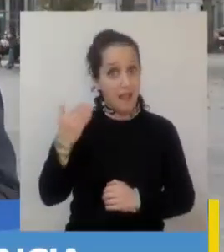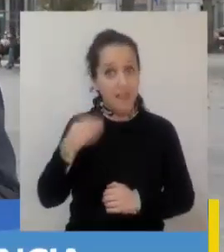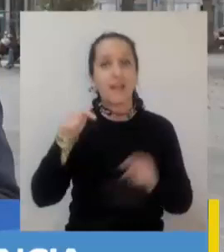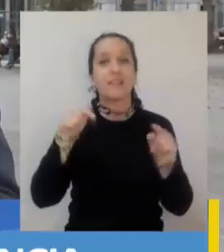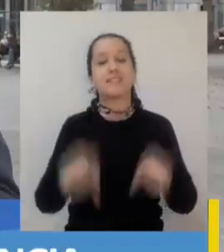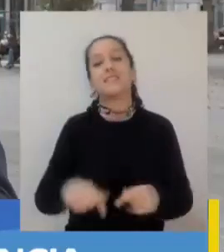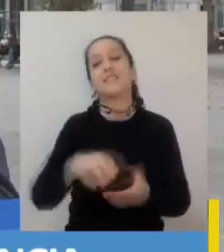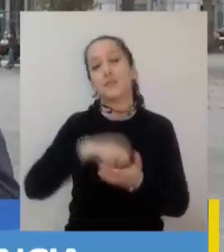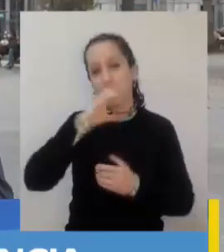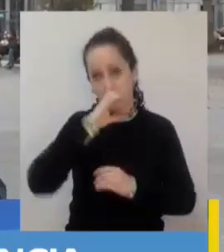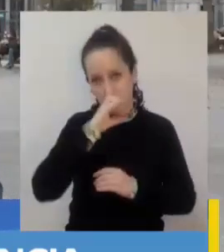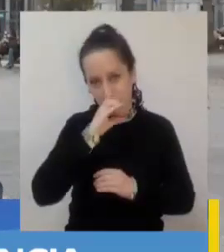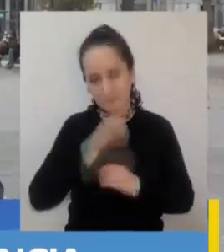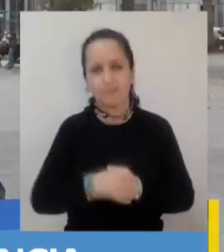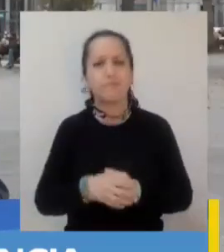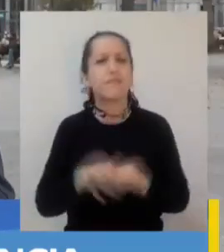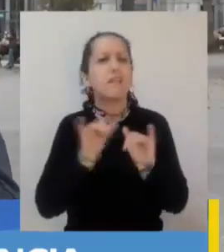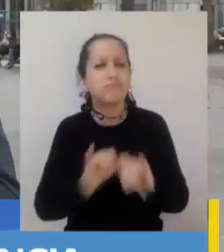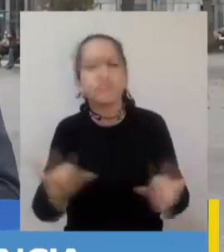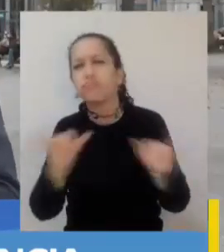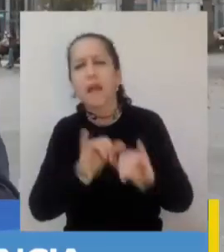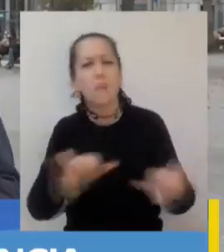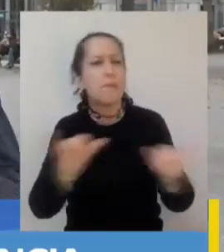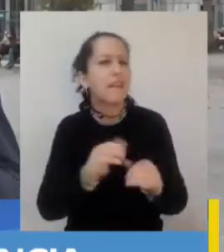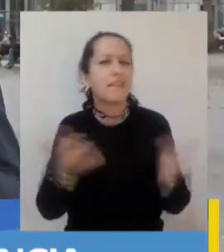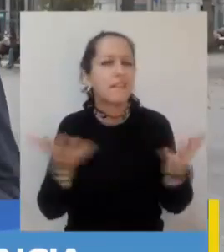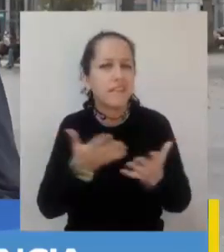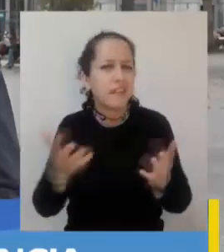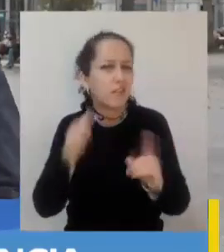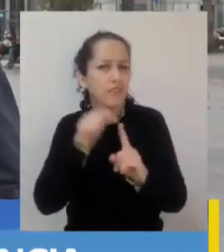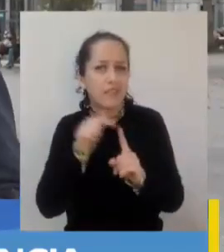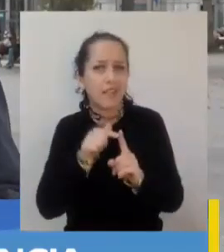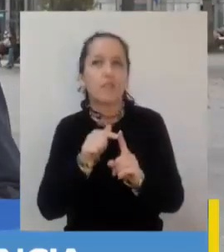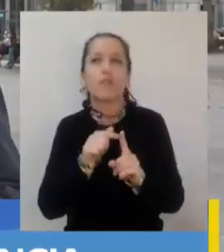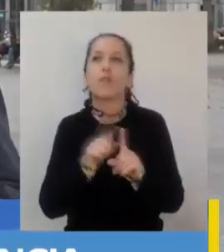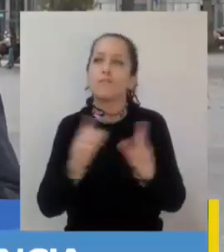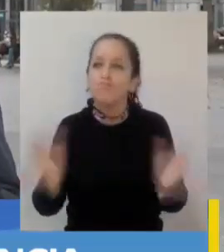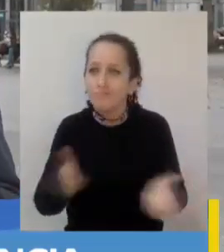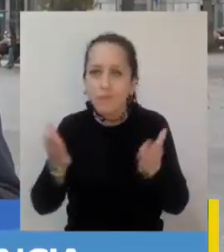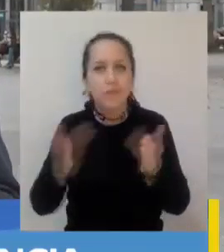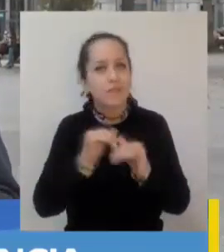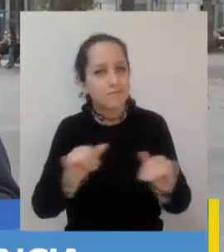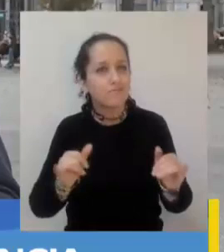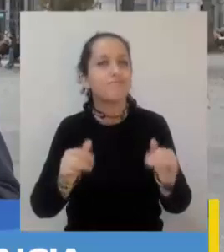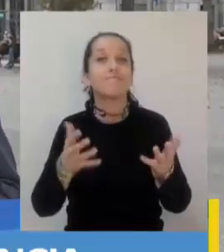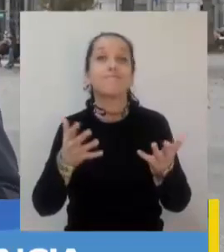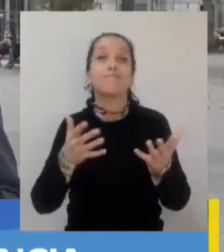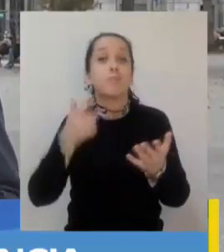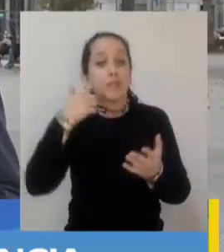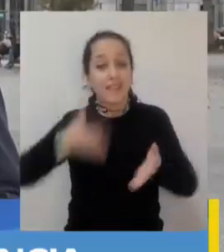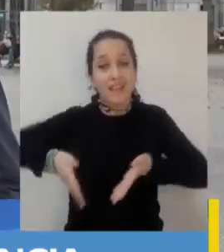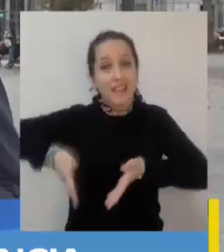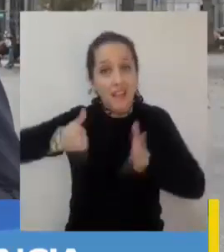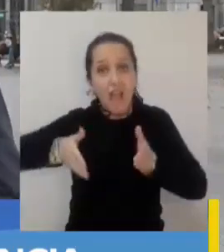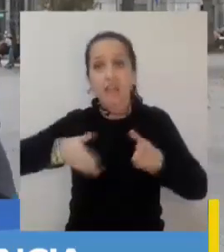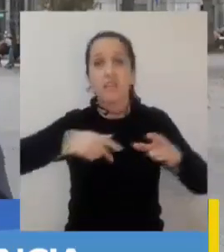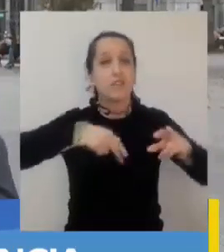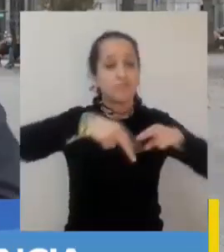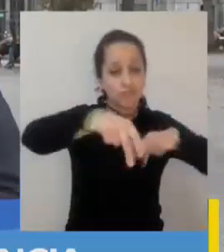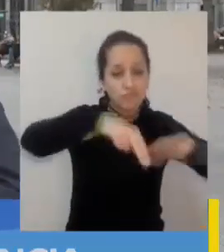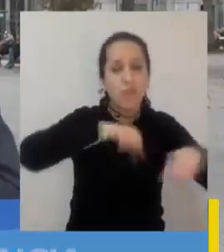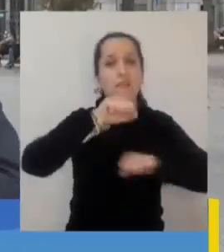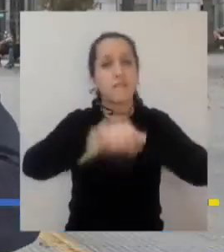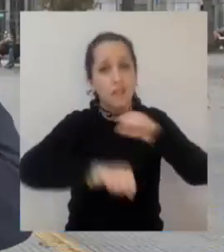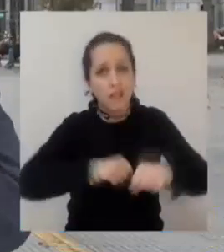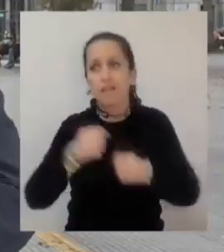la comuna de Concepción. Esta campaña busca principalmente promover y garantizar la convivencia vial como un acto de empatía